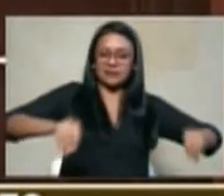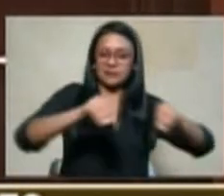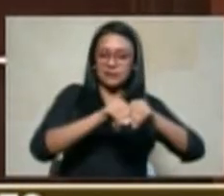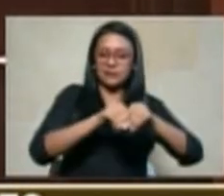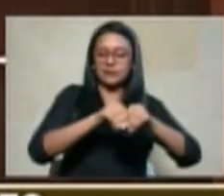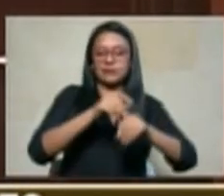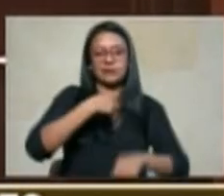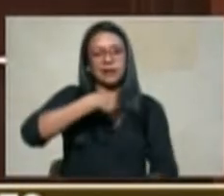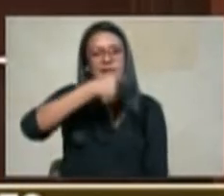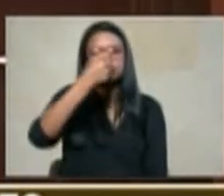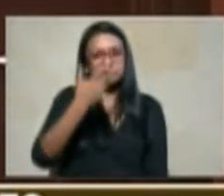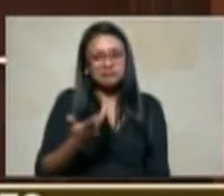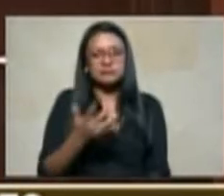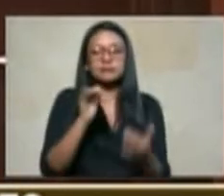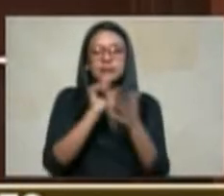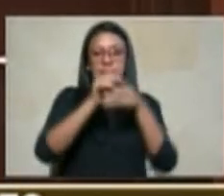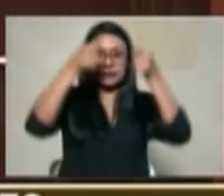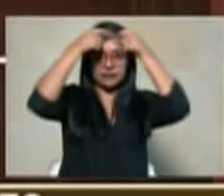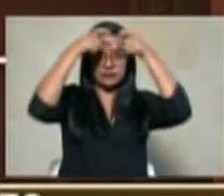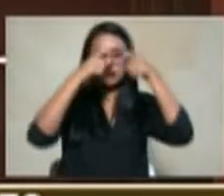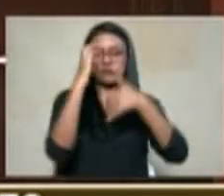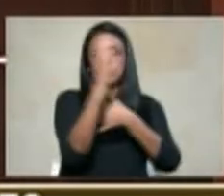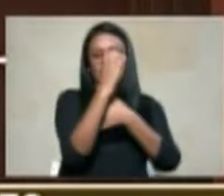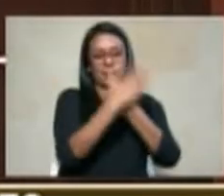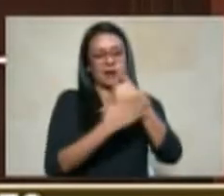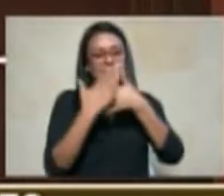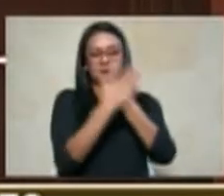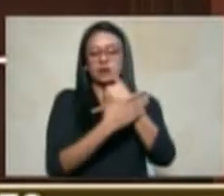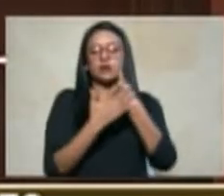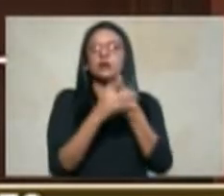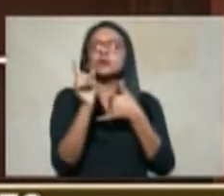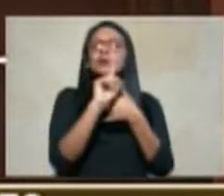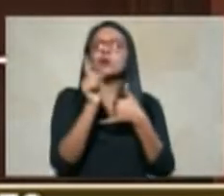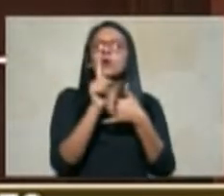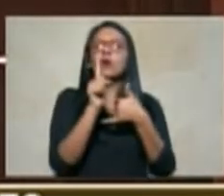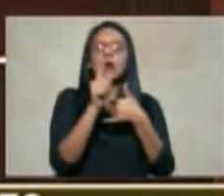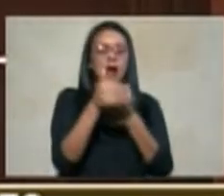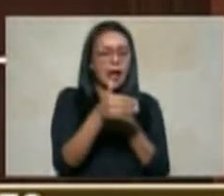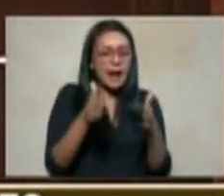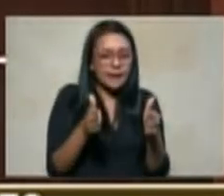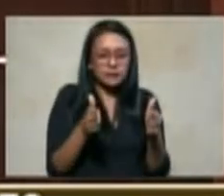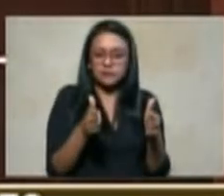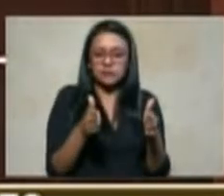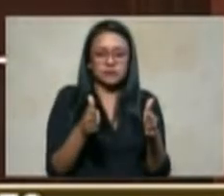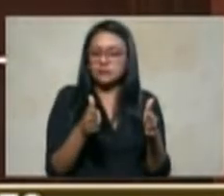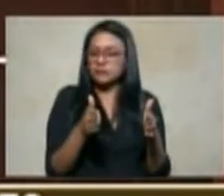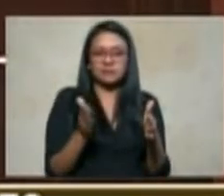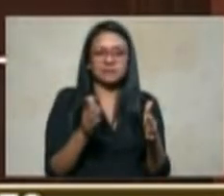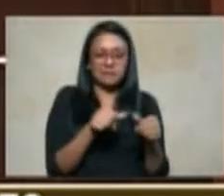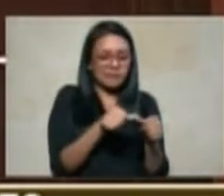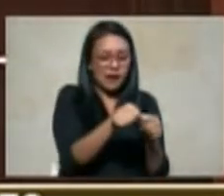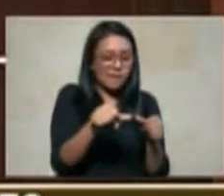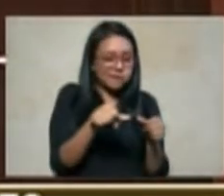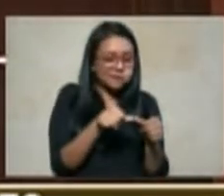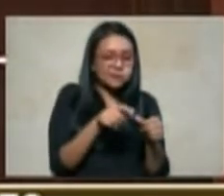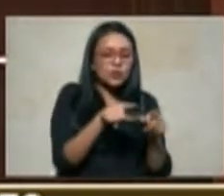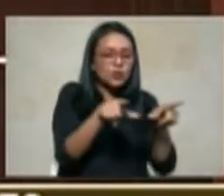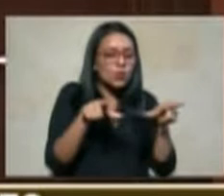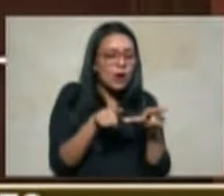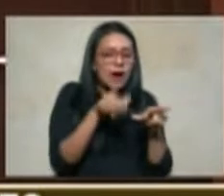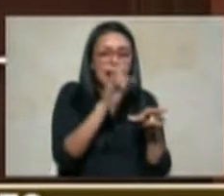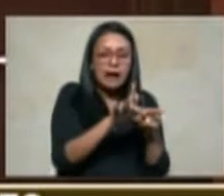colombiano por supuesto no opera como una cuadrícula cada territorio tiene unas complejidades tiene unos factores de violencia